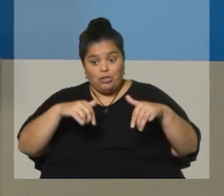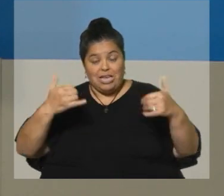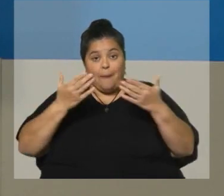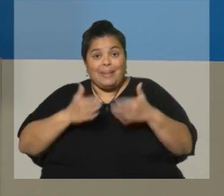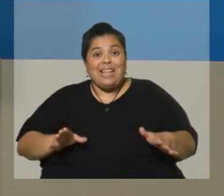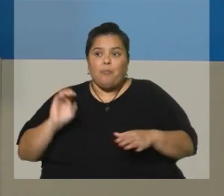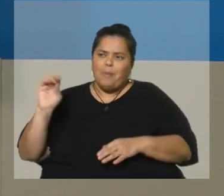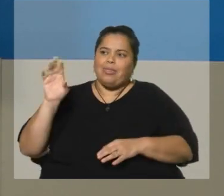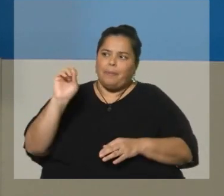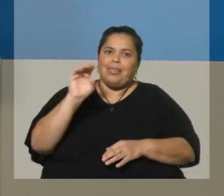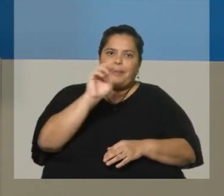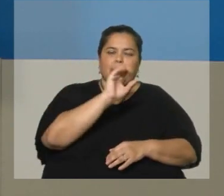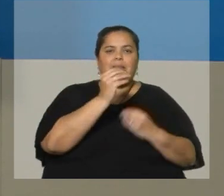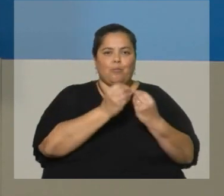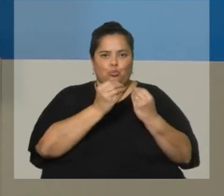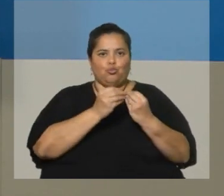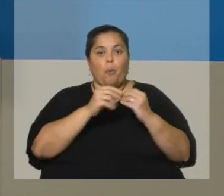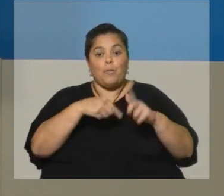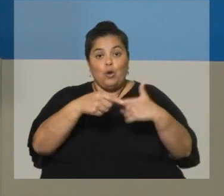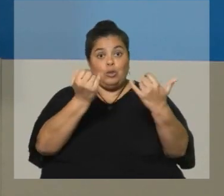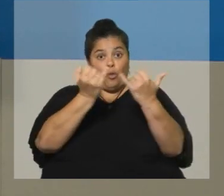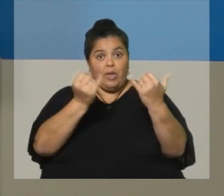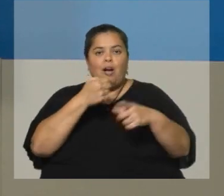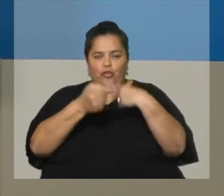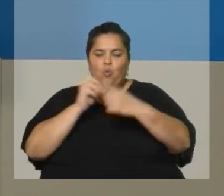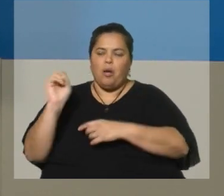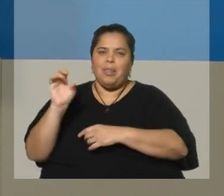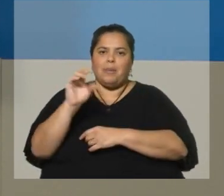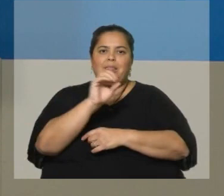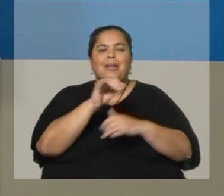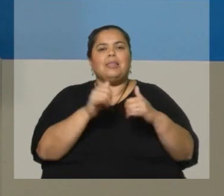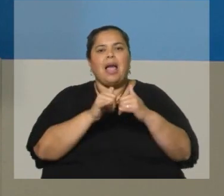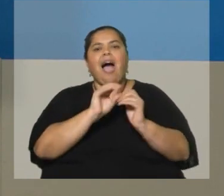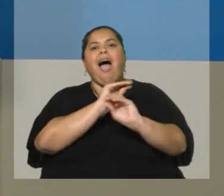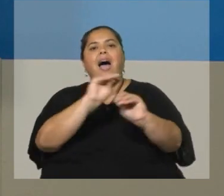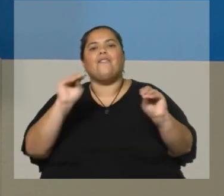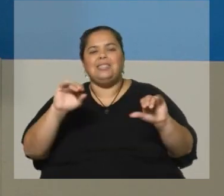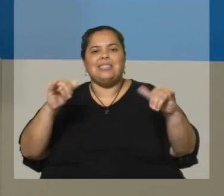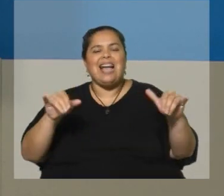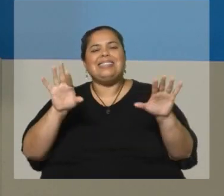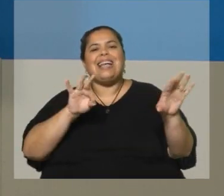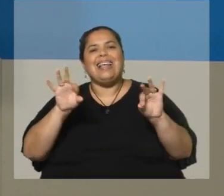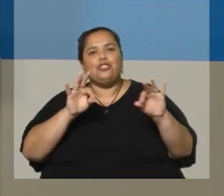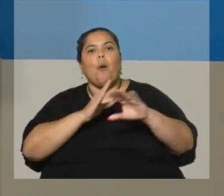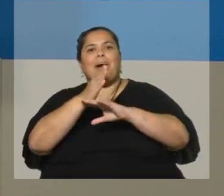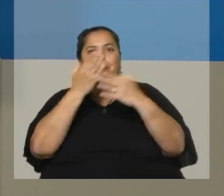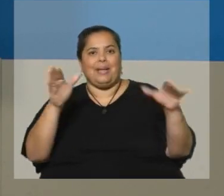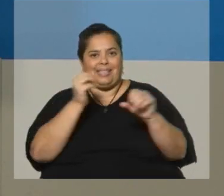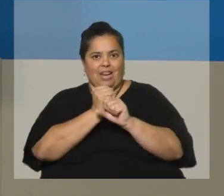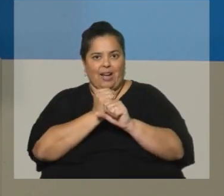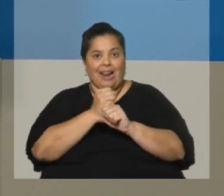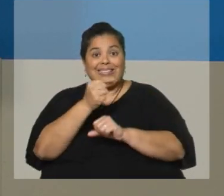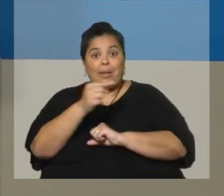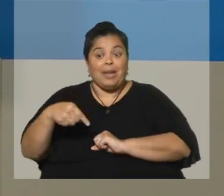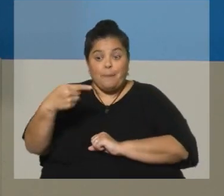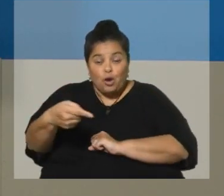a varios de ellos y vamos a seguir en los próximos días enviando los mensajes de que quedaron seleccionados. Y comienza a partir de la semana que viene la capacitación